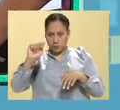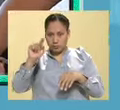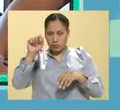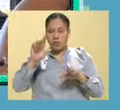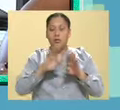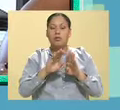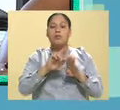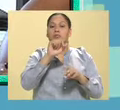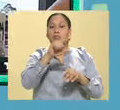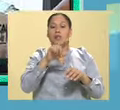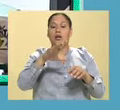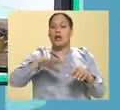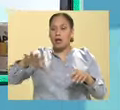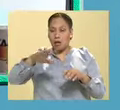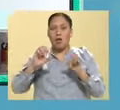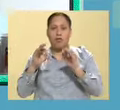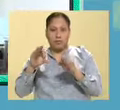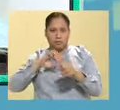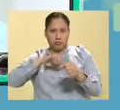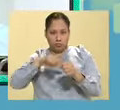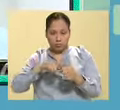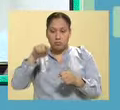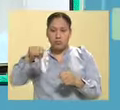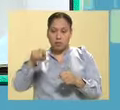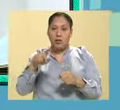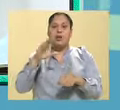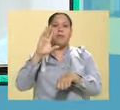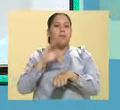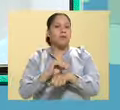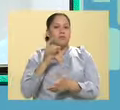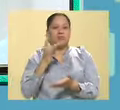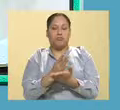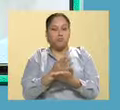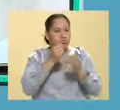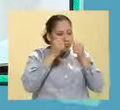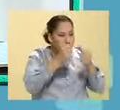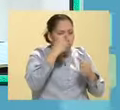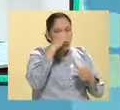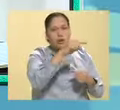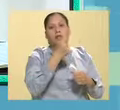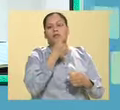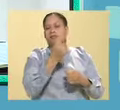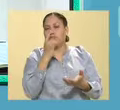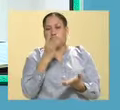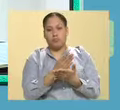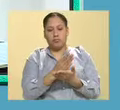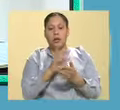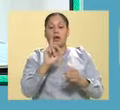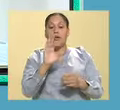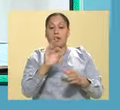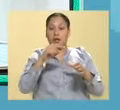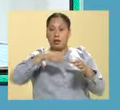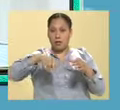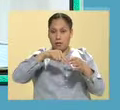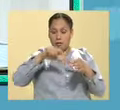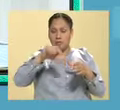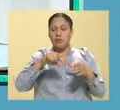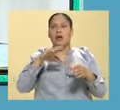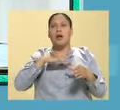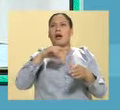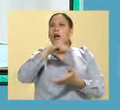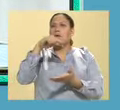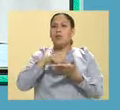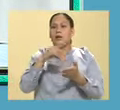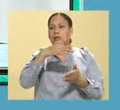sea federal, tiene una división que se dedica exclusivamente a dar estos servicios para menores. En el Distrito Federal se encuentra localizada